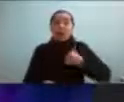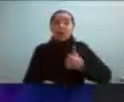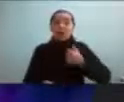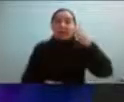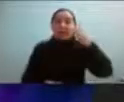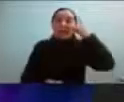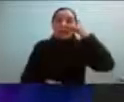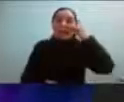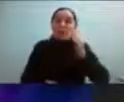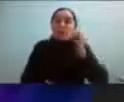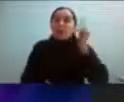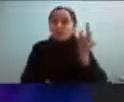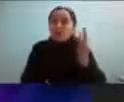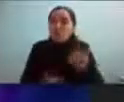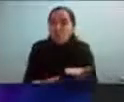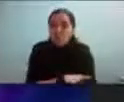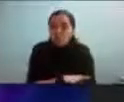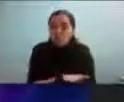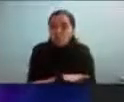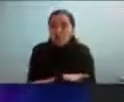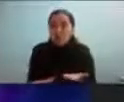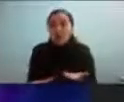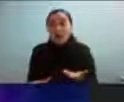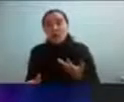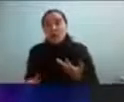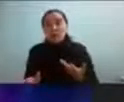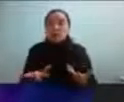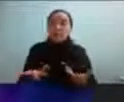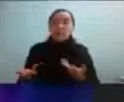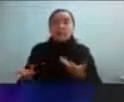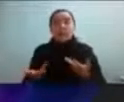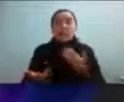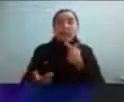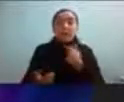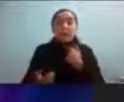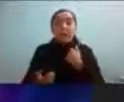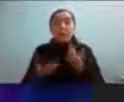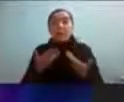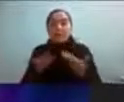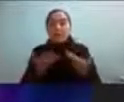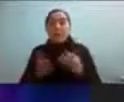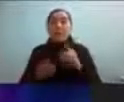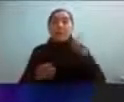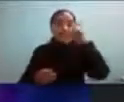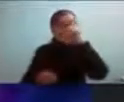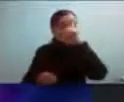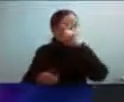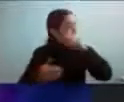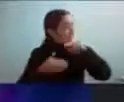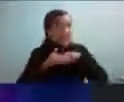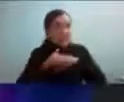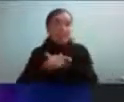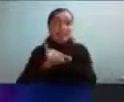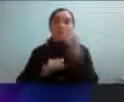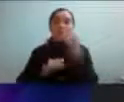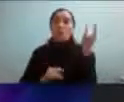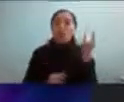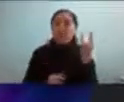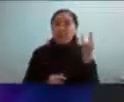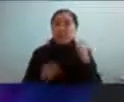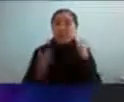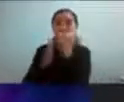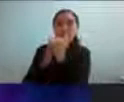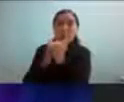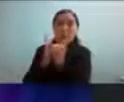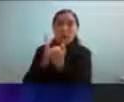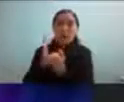cual eso también dificulta un poco lo que puede pasar hay dificultades en el acceso y la permanencia a la universidad de hecho hay muchos programas trabajando en